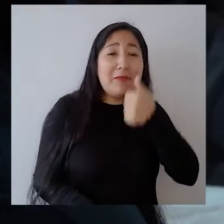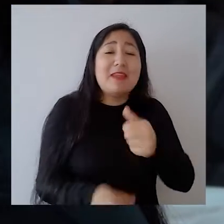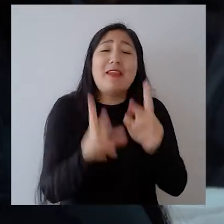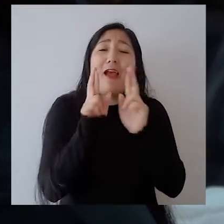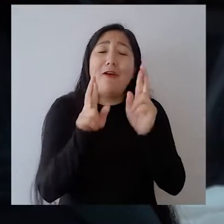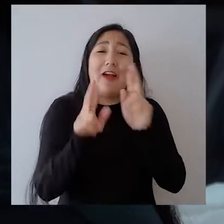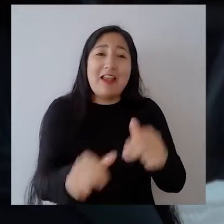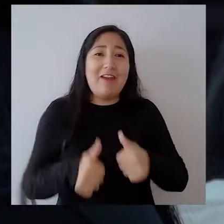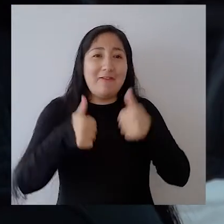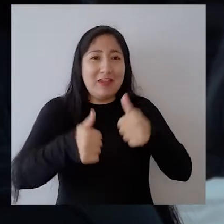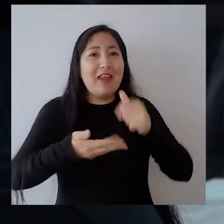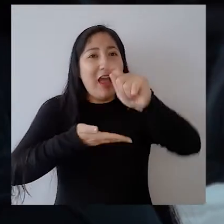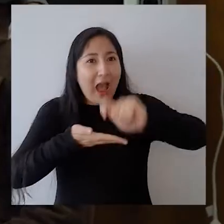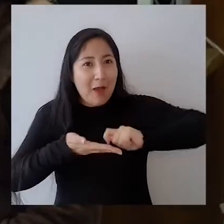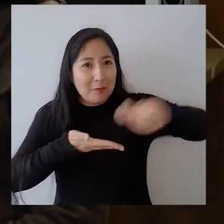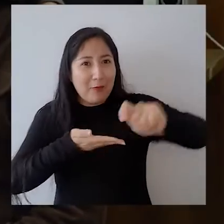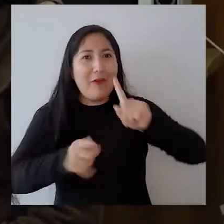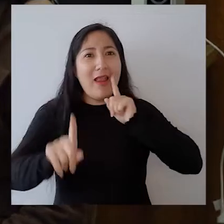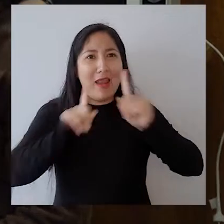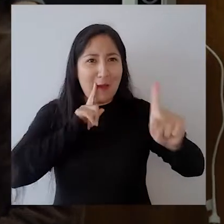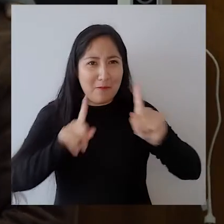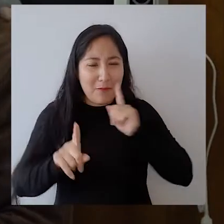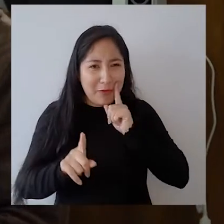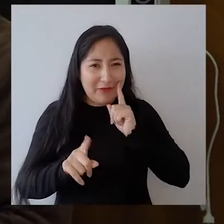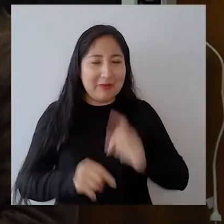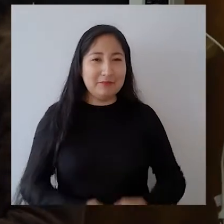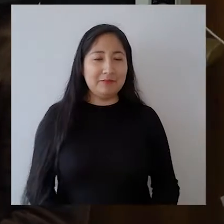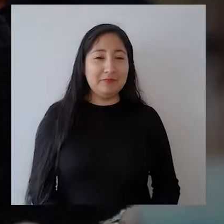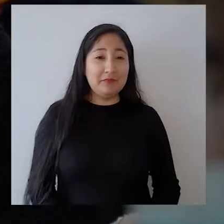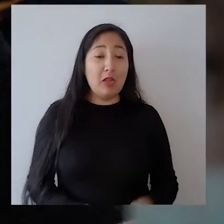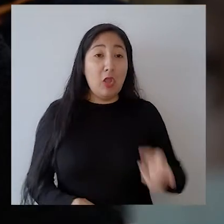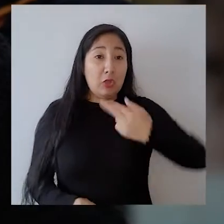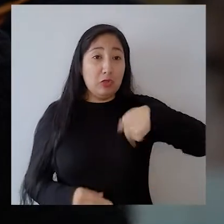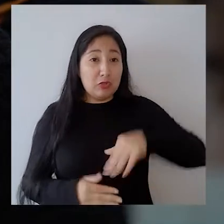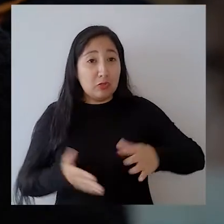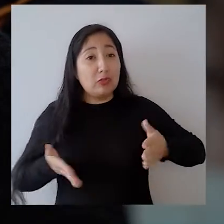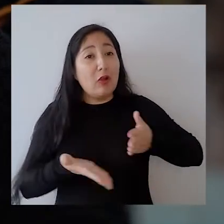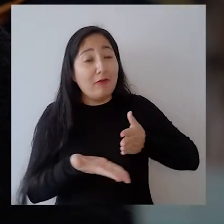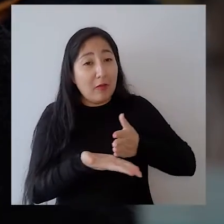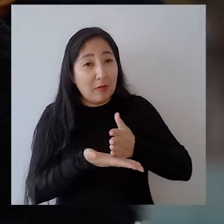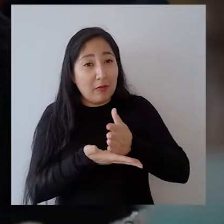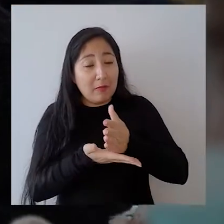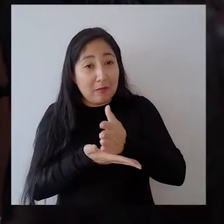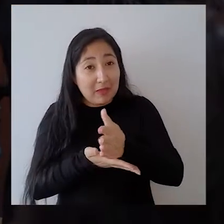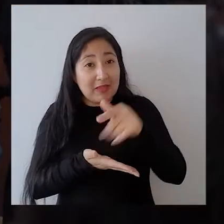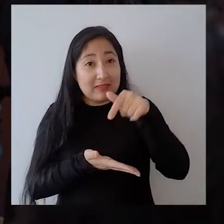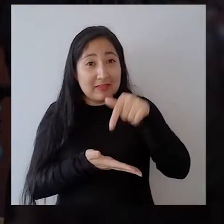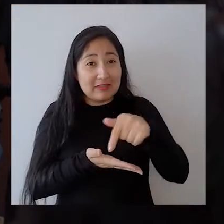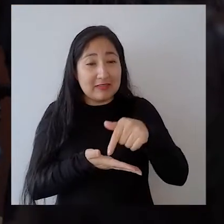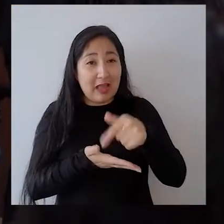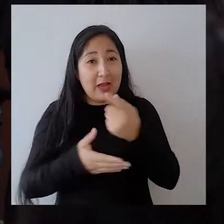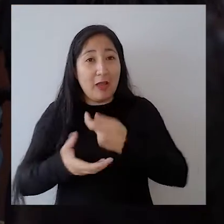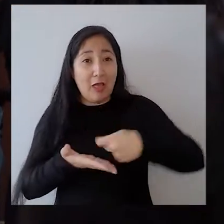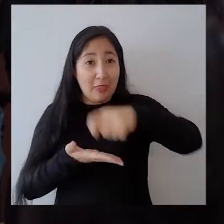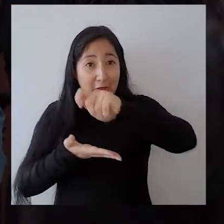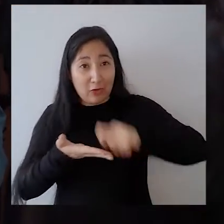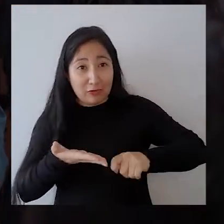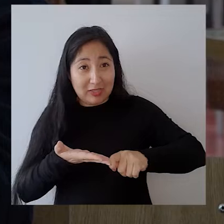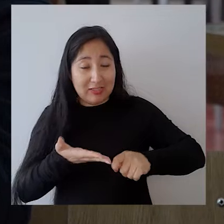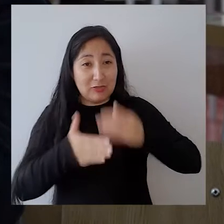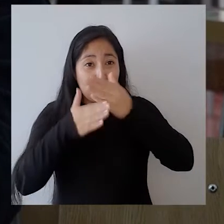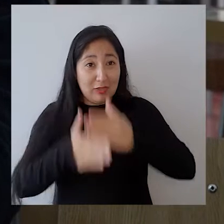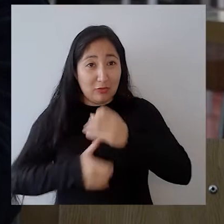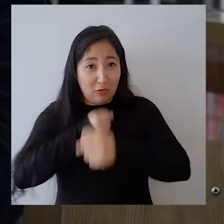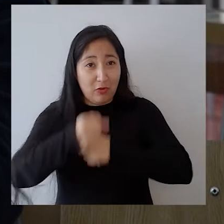bien en el sentido de aprobar las pruebas vamos a iniciar su proceso de incorporación como funcionarios a contrata de la Universidad de